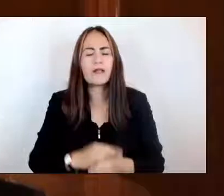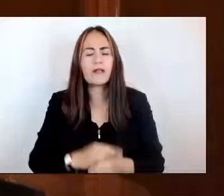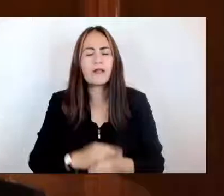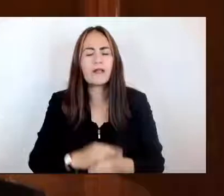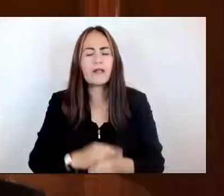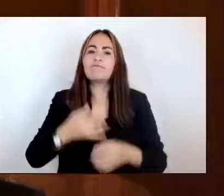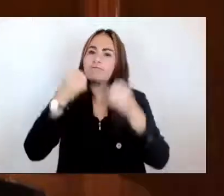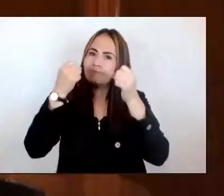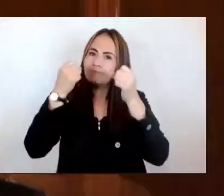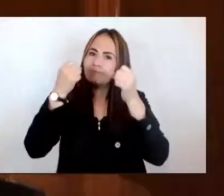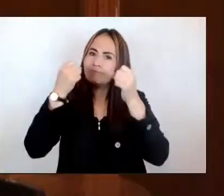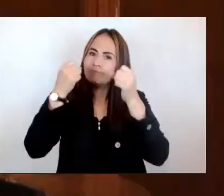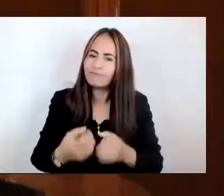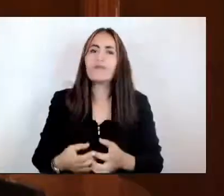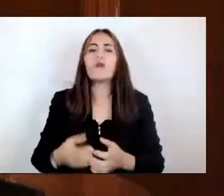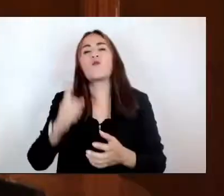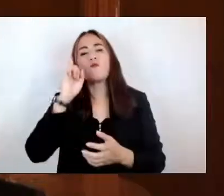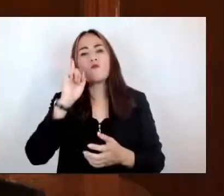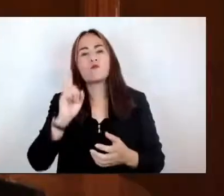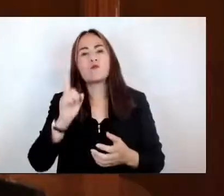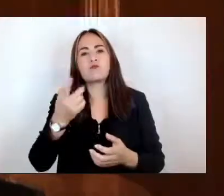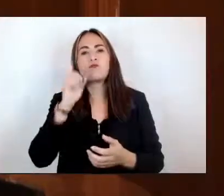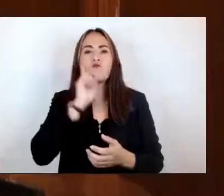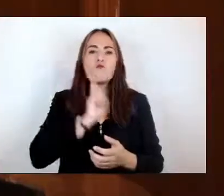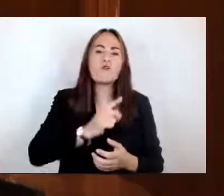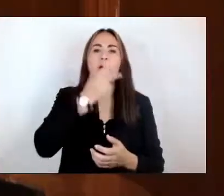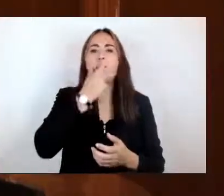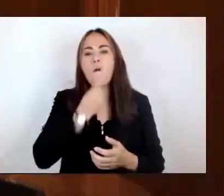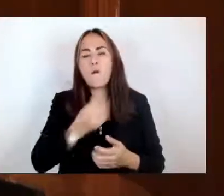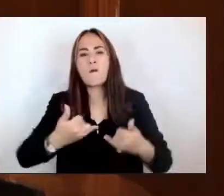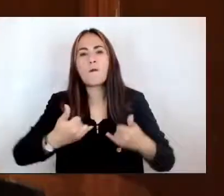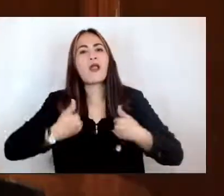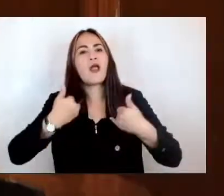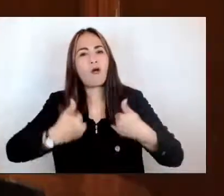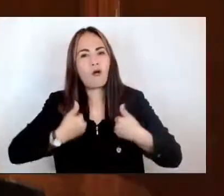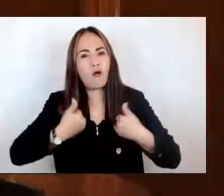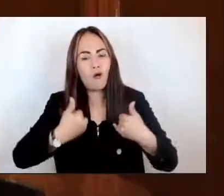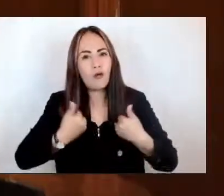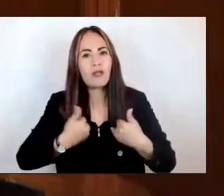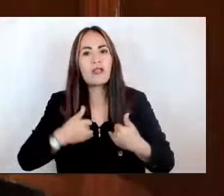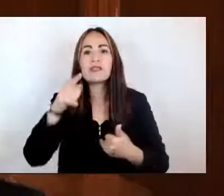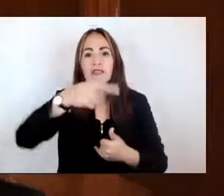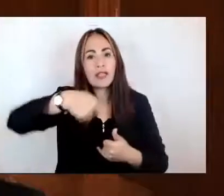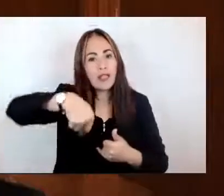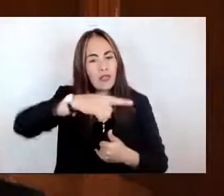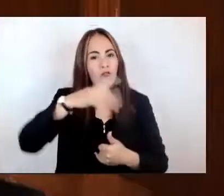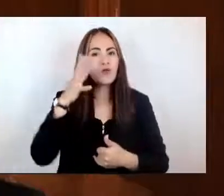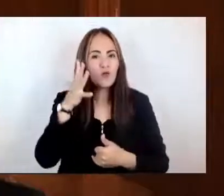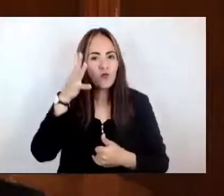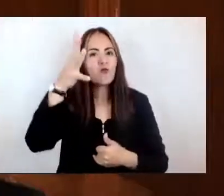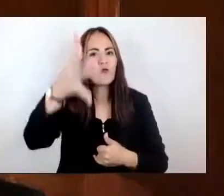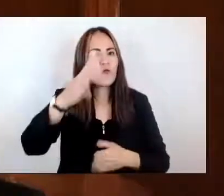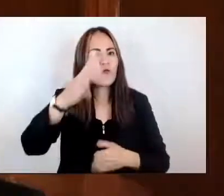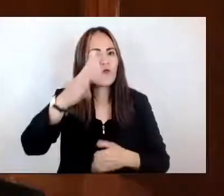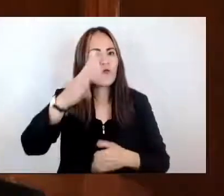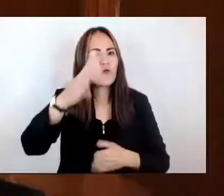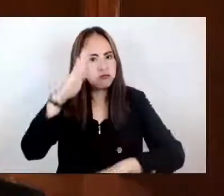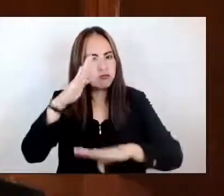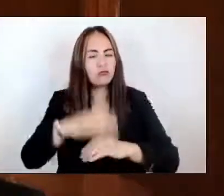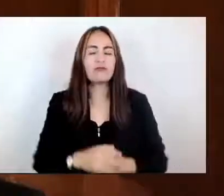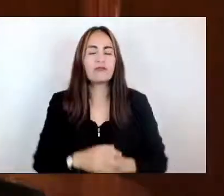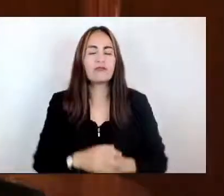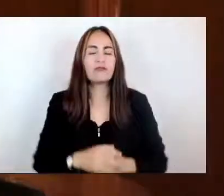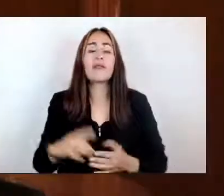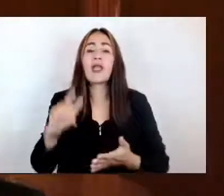jóvenes, que las y los jóvenes tengan un buen futuro. La Reforma Constitucional